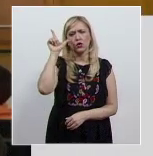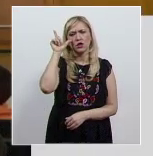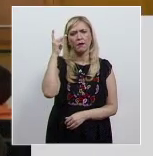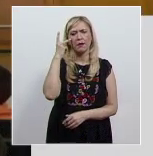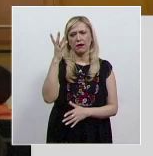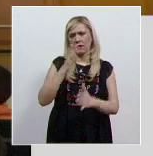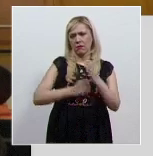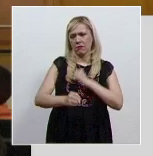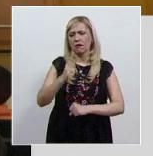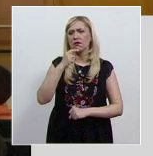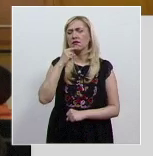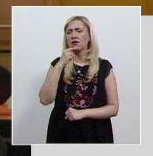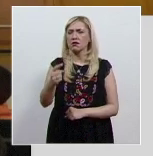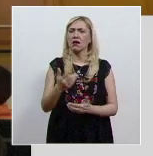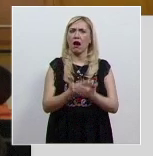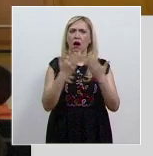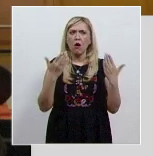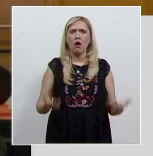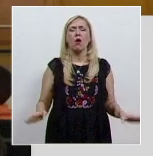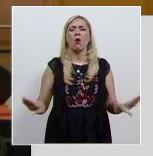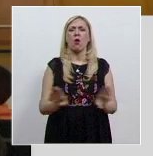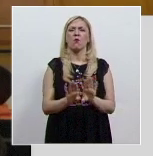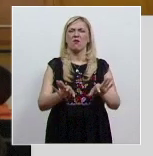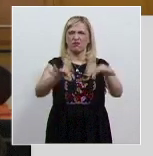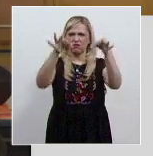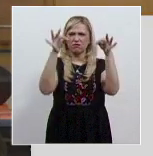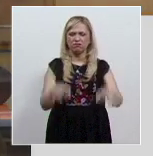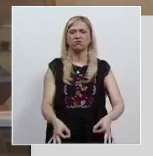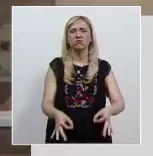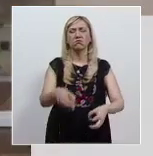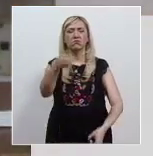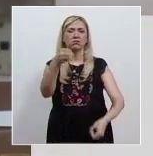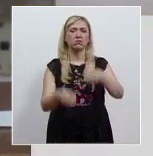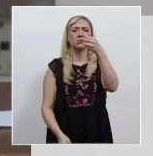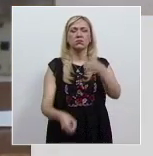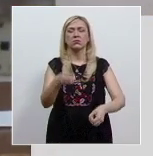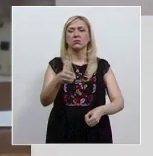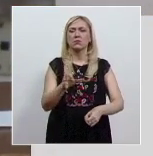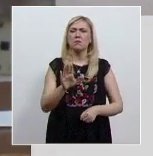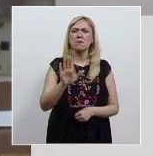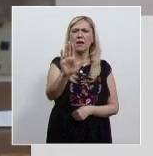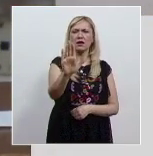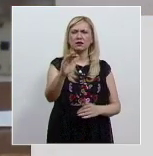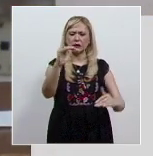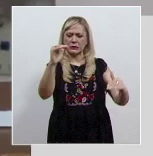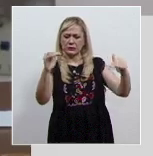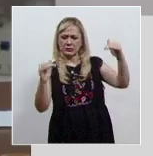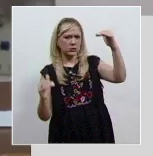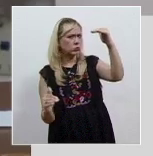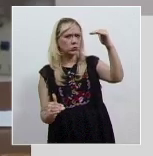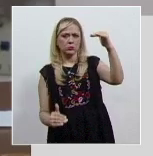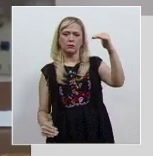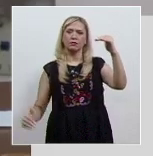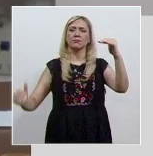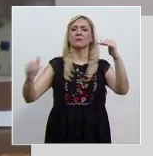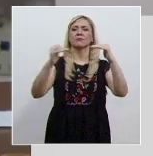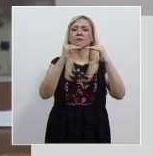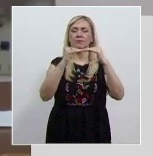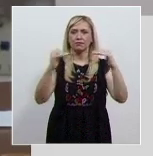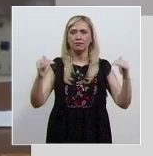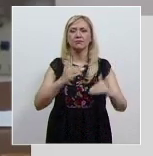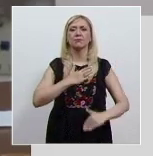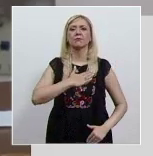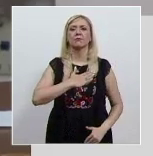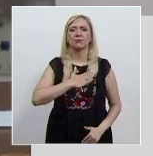se impulsan acciones para consolidar un sistema judicial que erradique las desigualdades y contribuya a la construcción de una